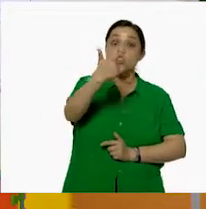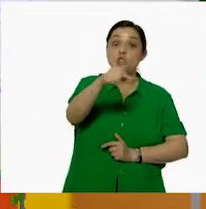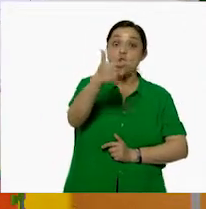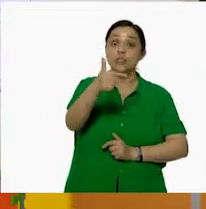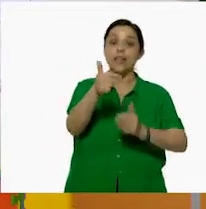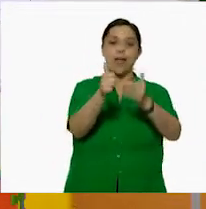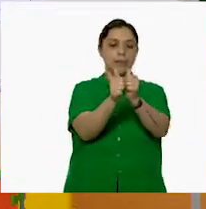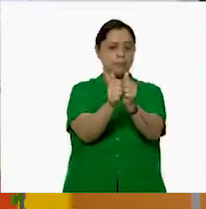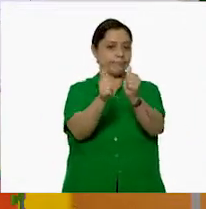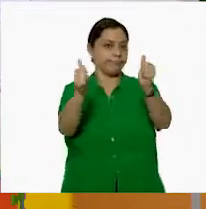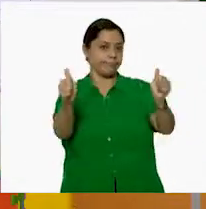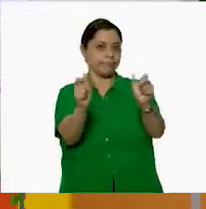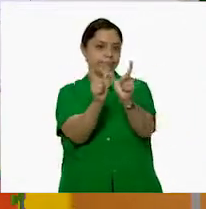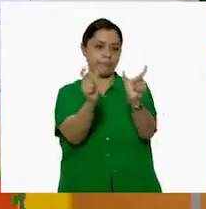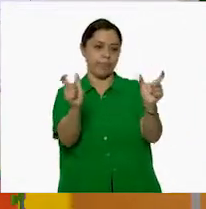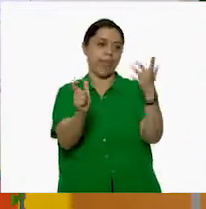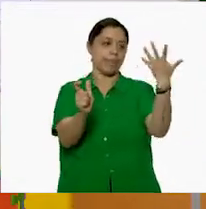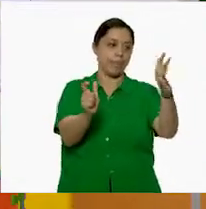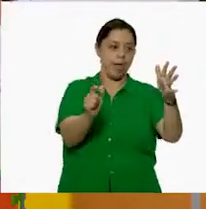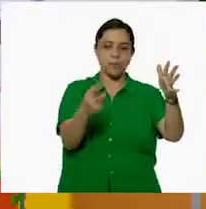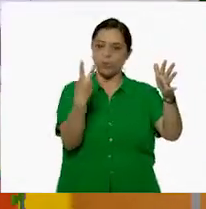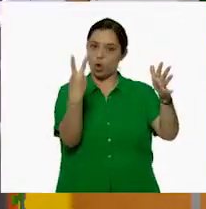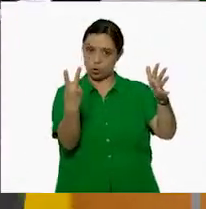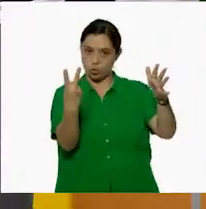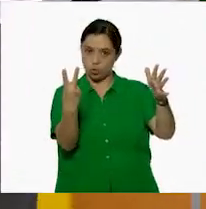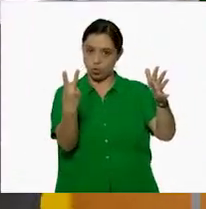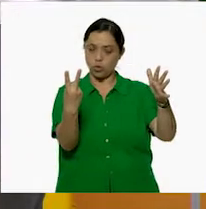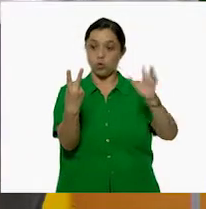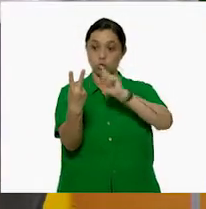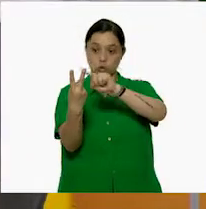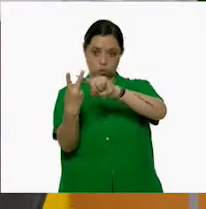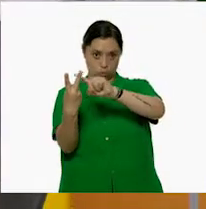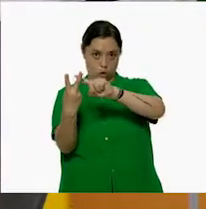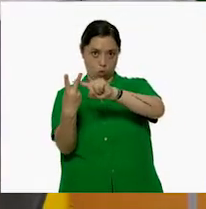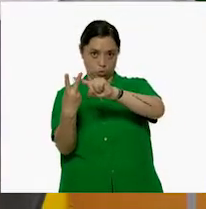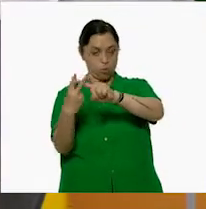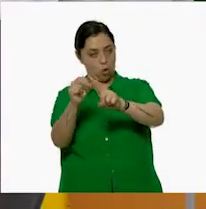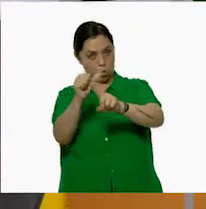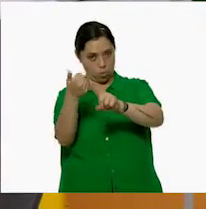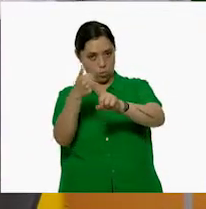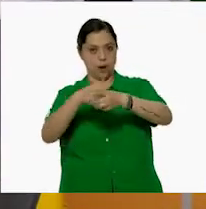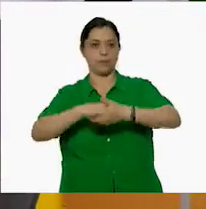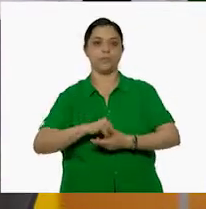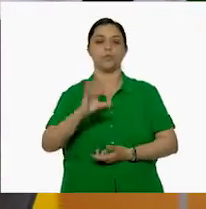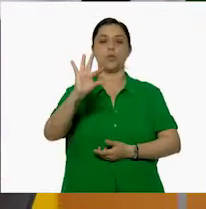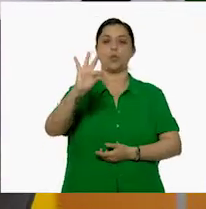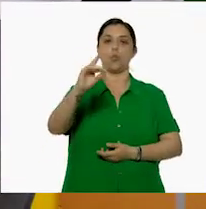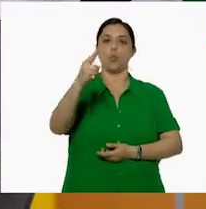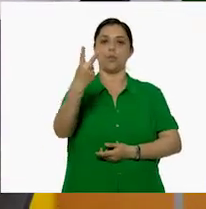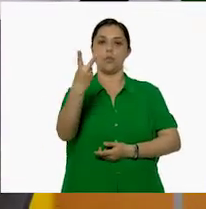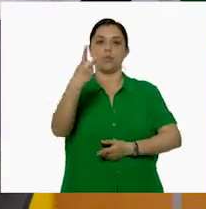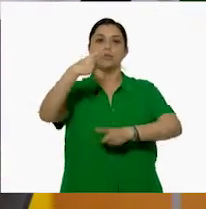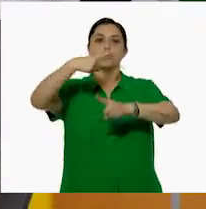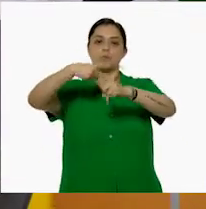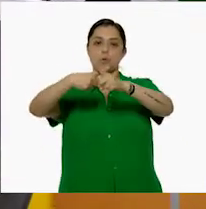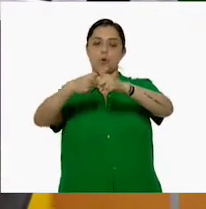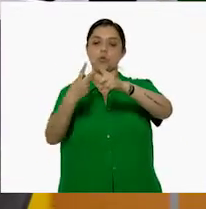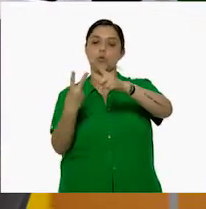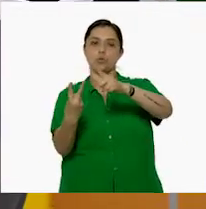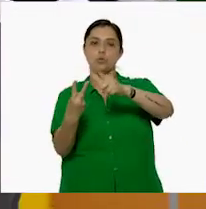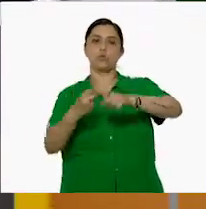lo separamos en 10 y 2. Entonces, sería otra multiplicación que sería 42 por